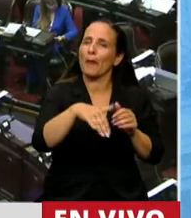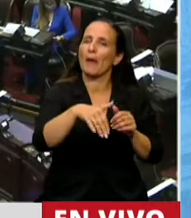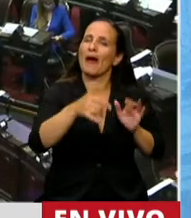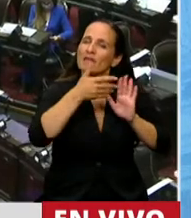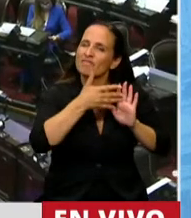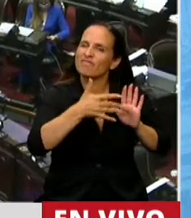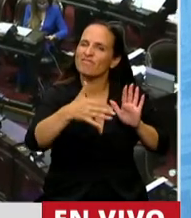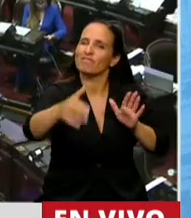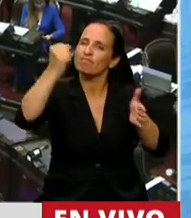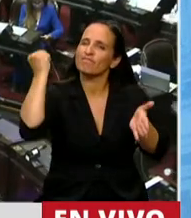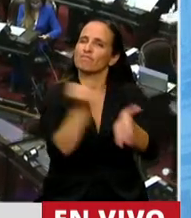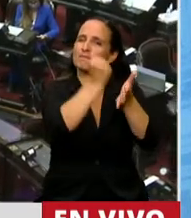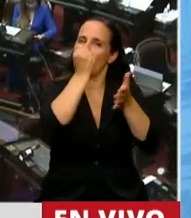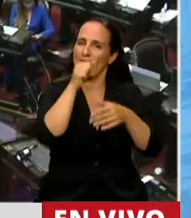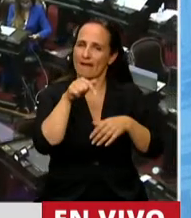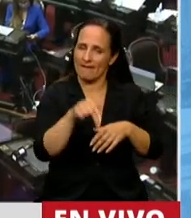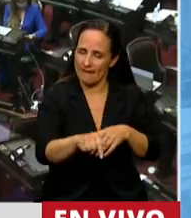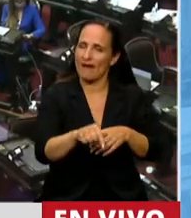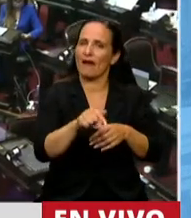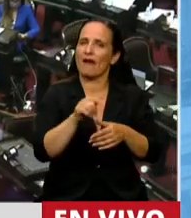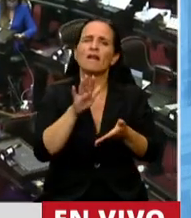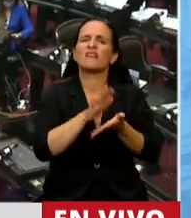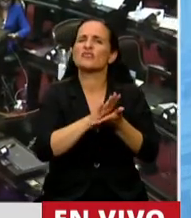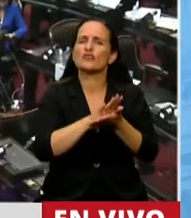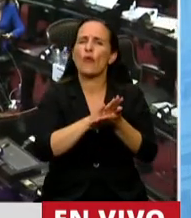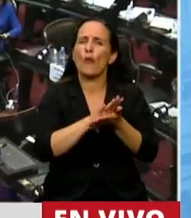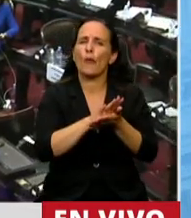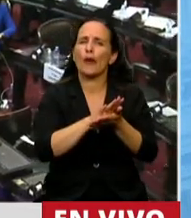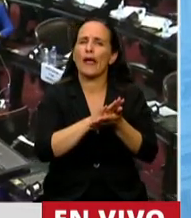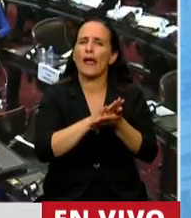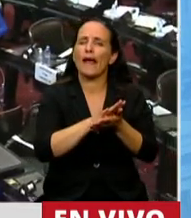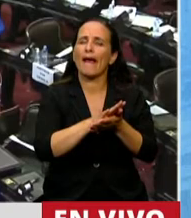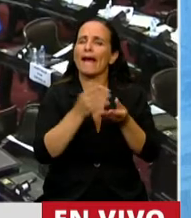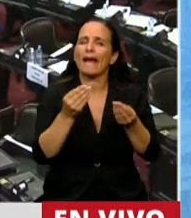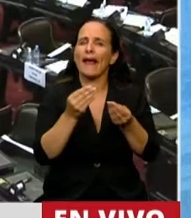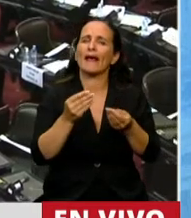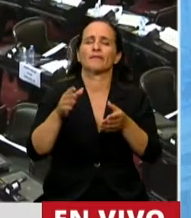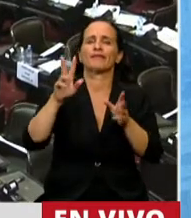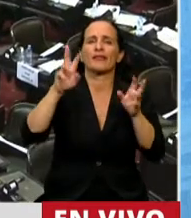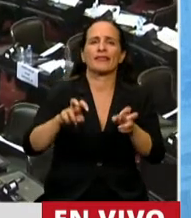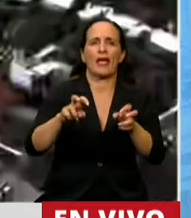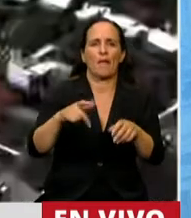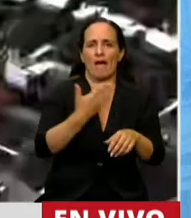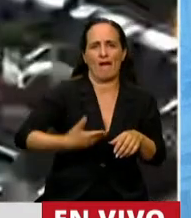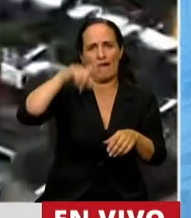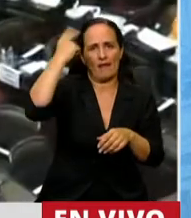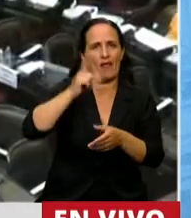historia legislativa de nuestro país en lo que tiene que ver con la historia del endeudamiento público.